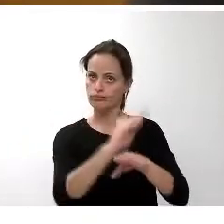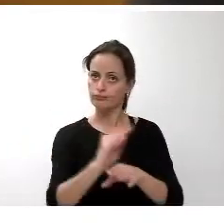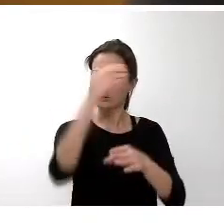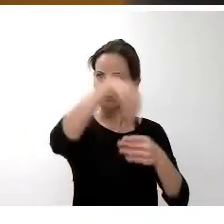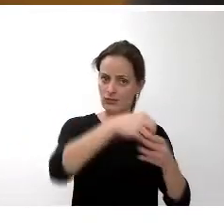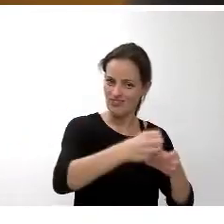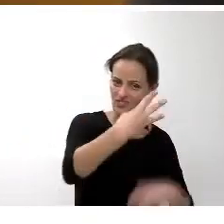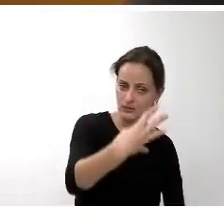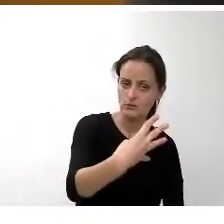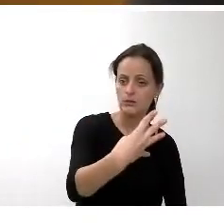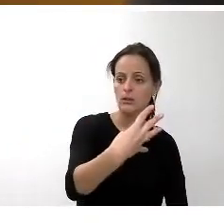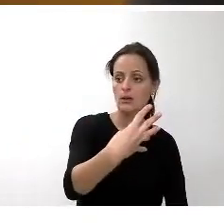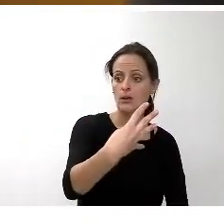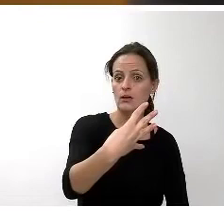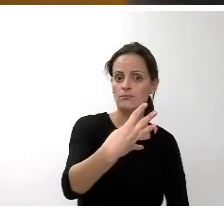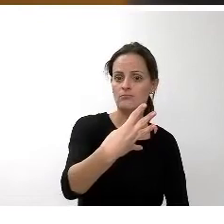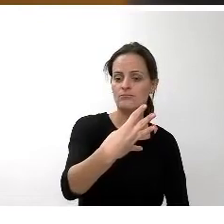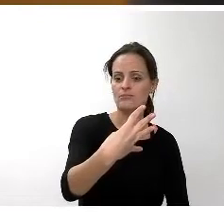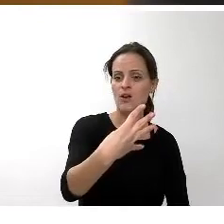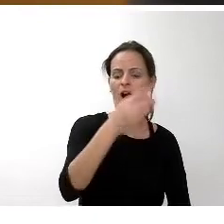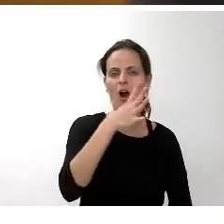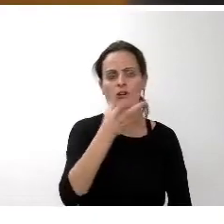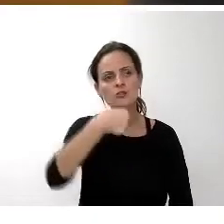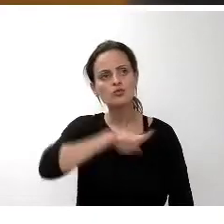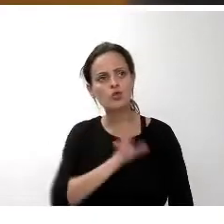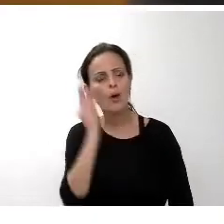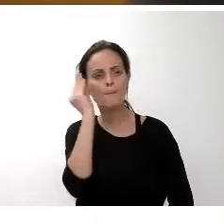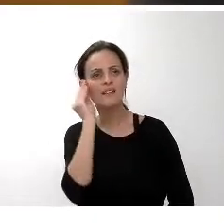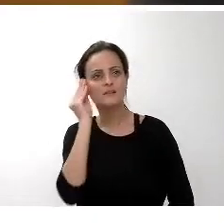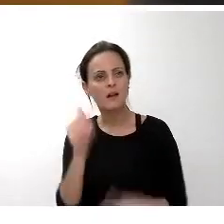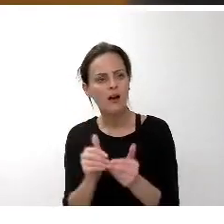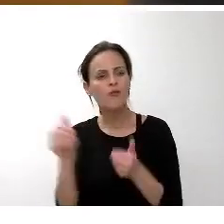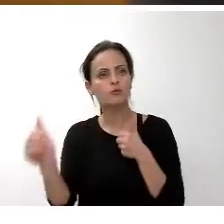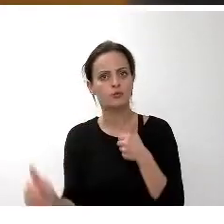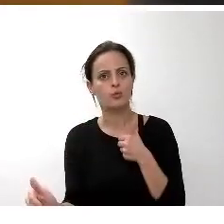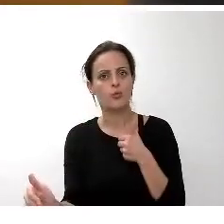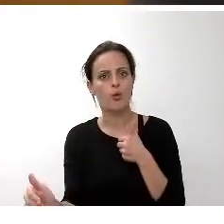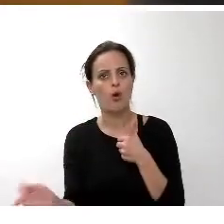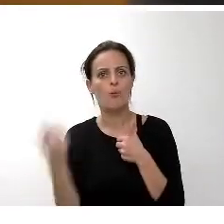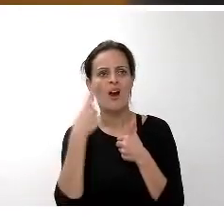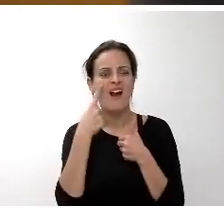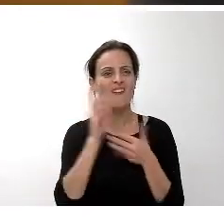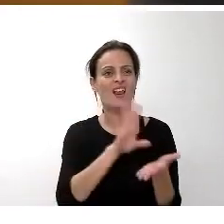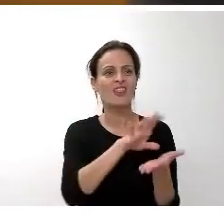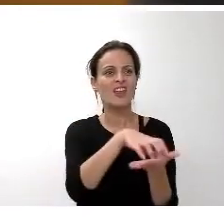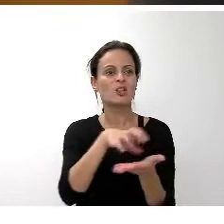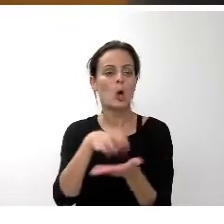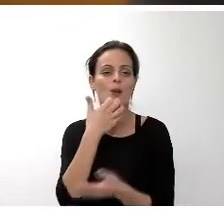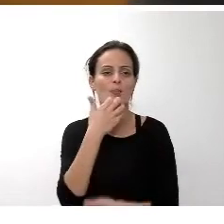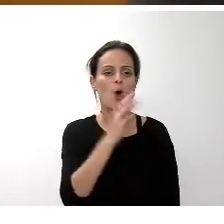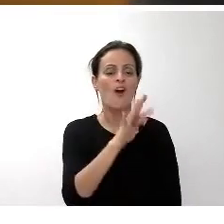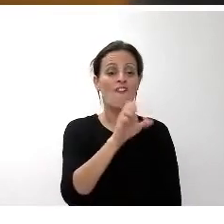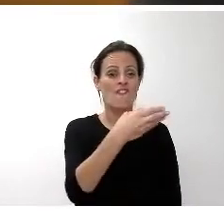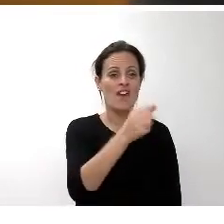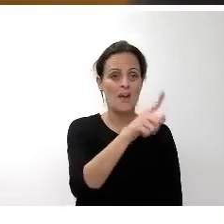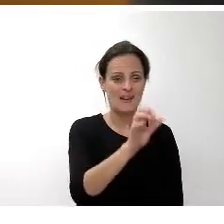año después de mucho se comienza a pensar en el futuro respecto a centros como el Febles Campos como el Camp